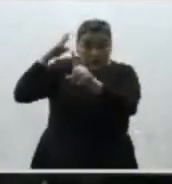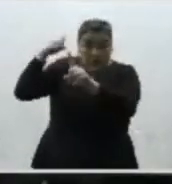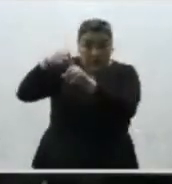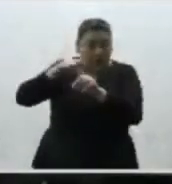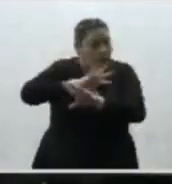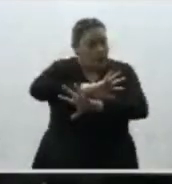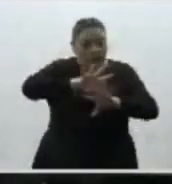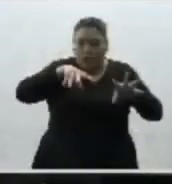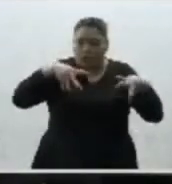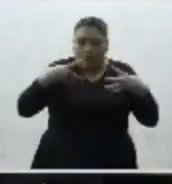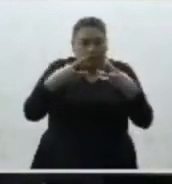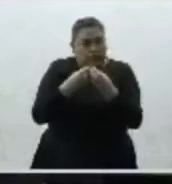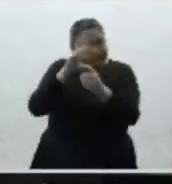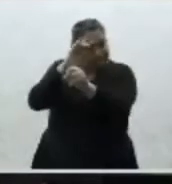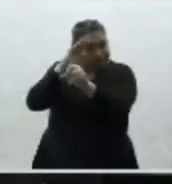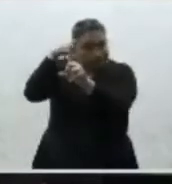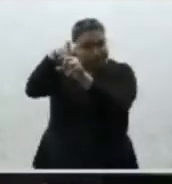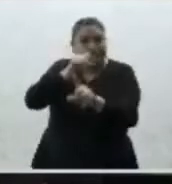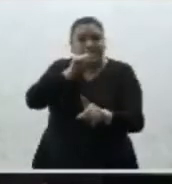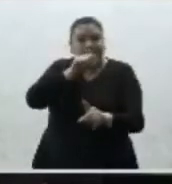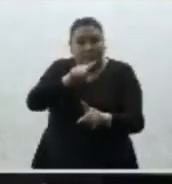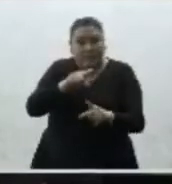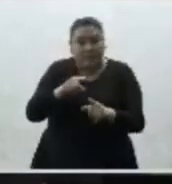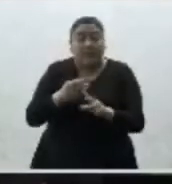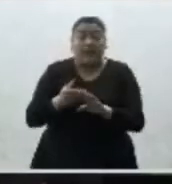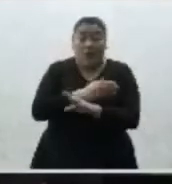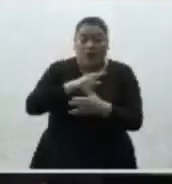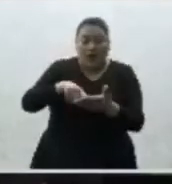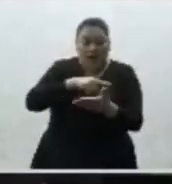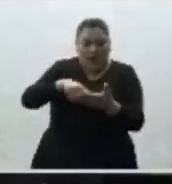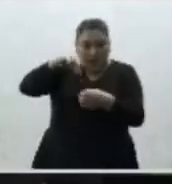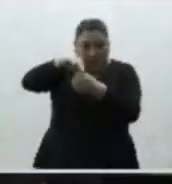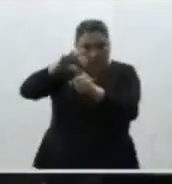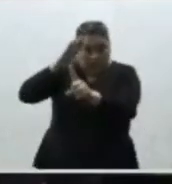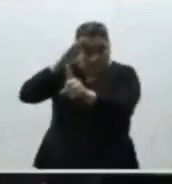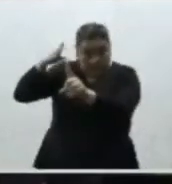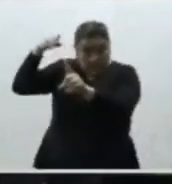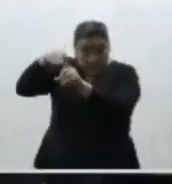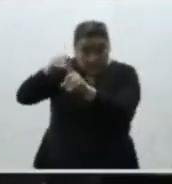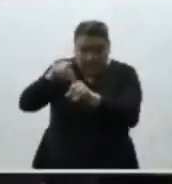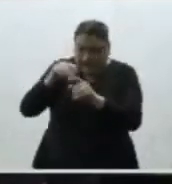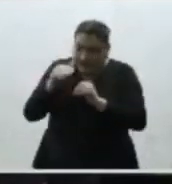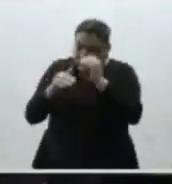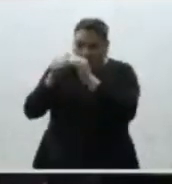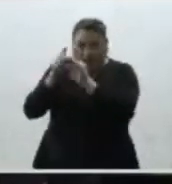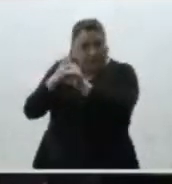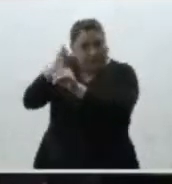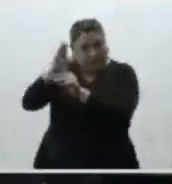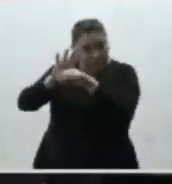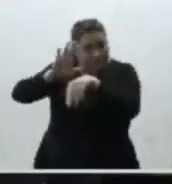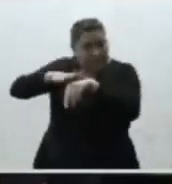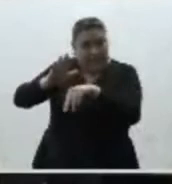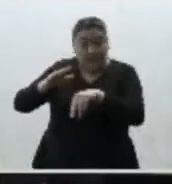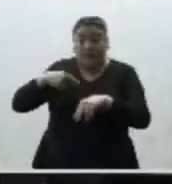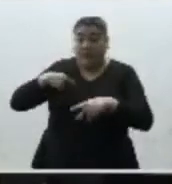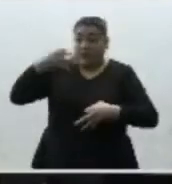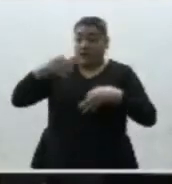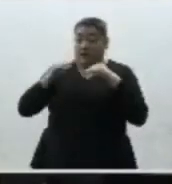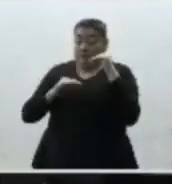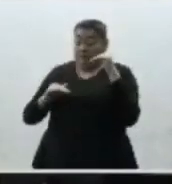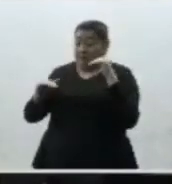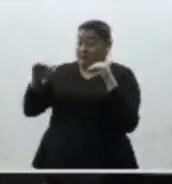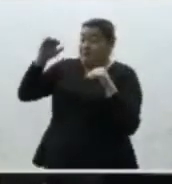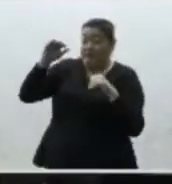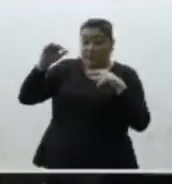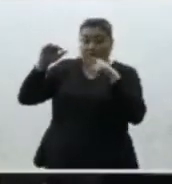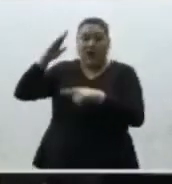nuestro sistema de justicia electoral. Muestra de esta dirección es que, como la máxima autoridad en la materia, el Tribunal